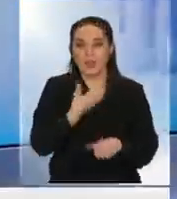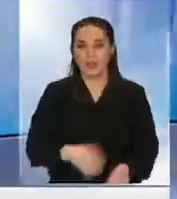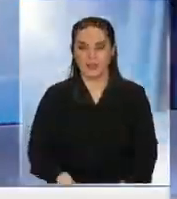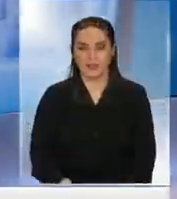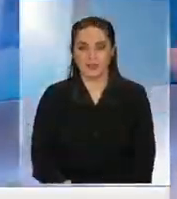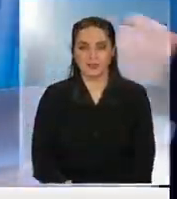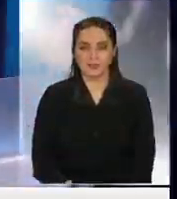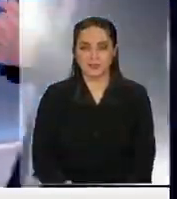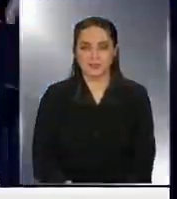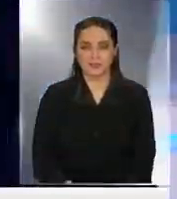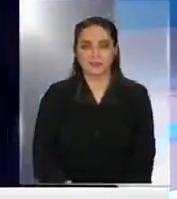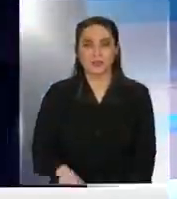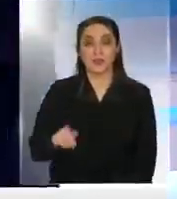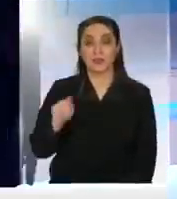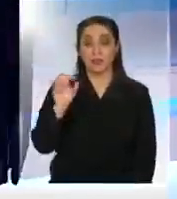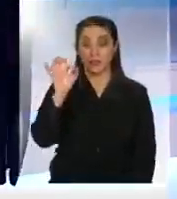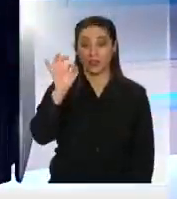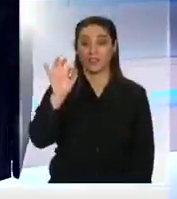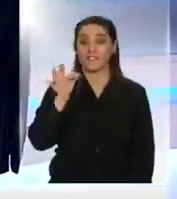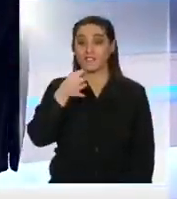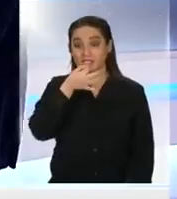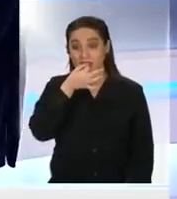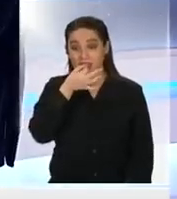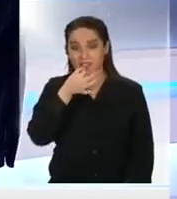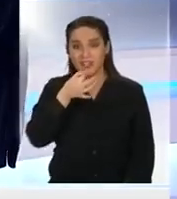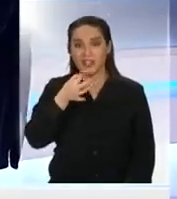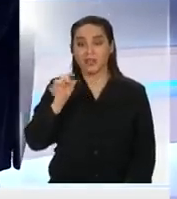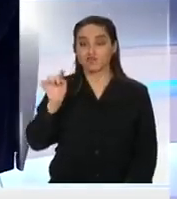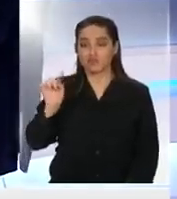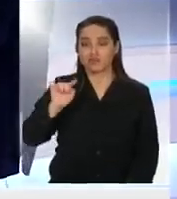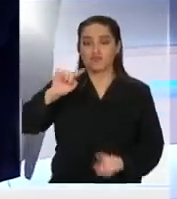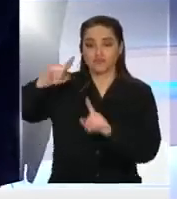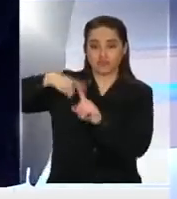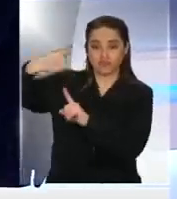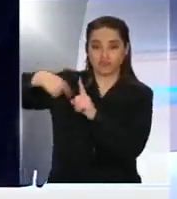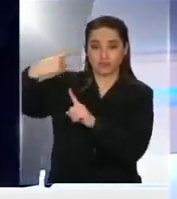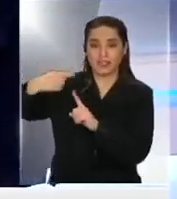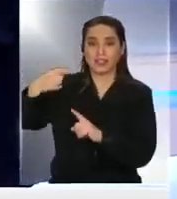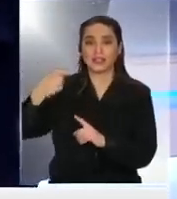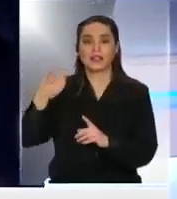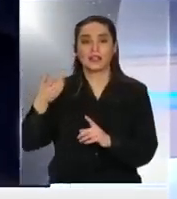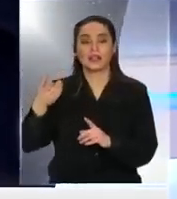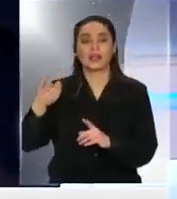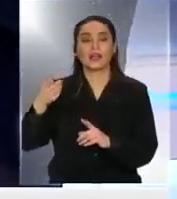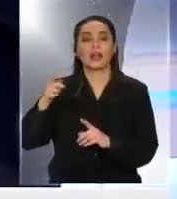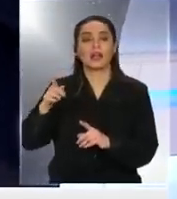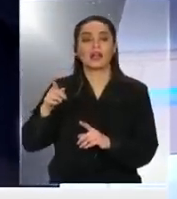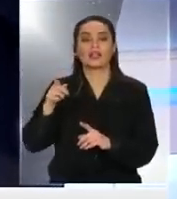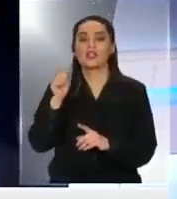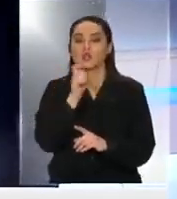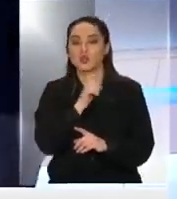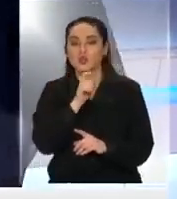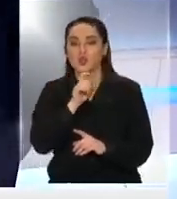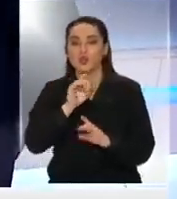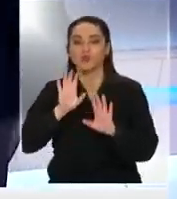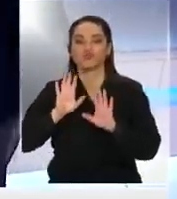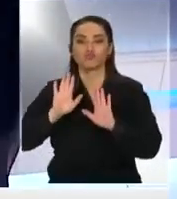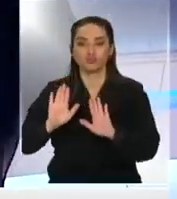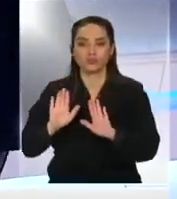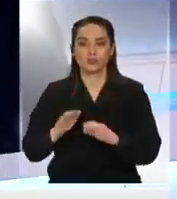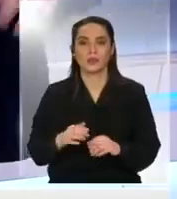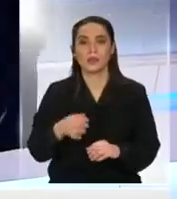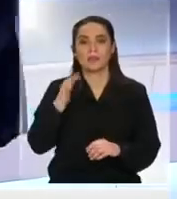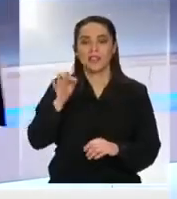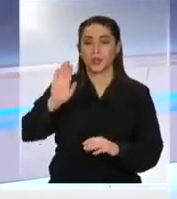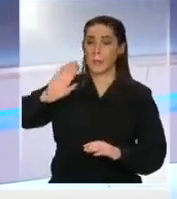Mira, botón verde para que gire y botón verde para detener. Ok. Por favor. Me dijeron que le tenía que pegar